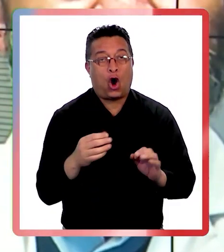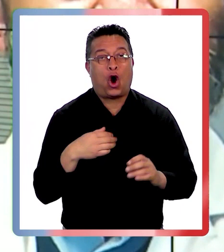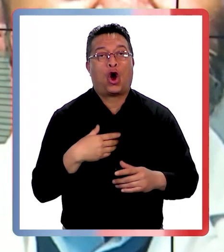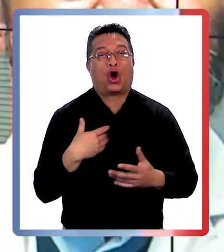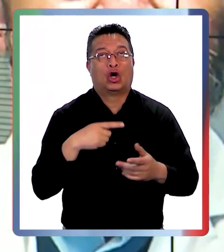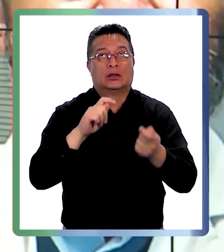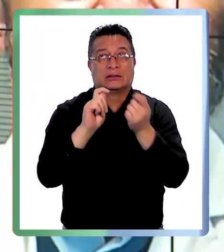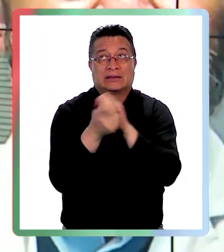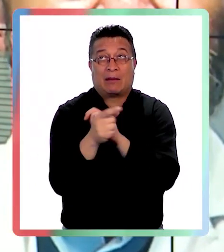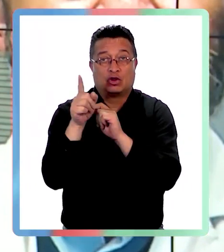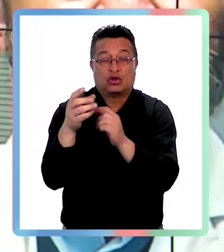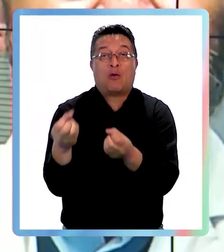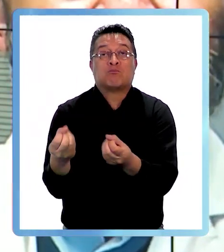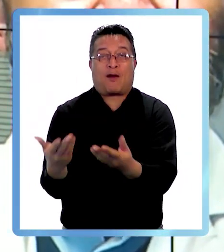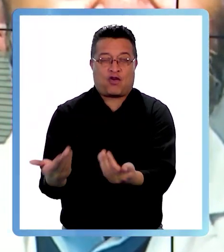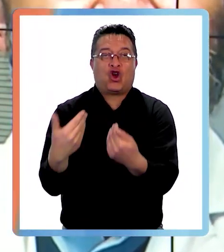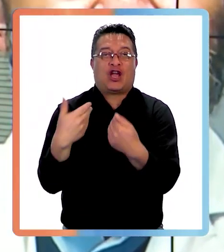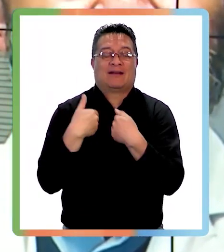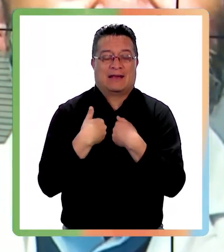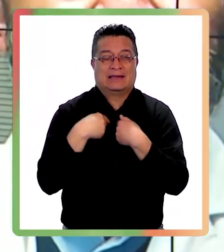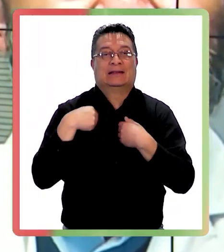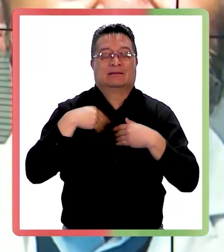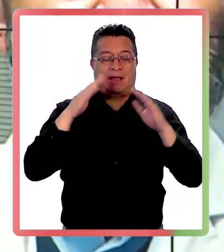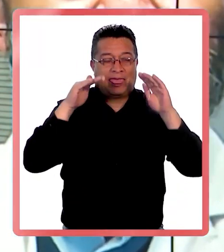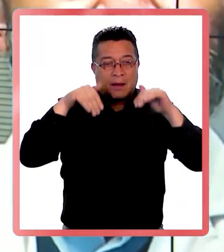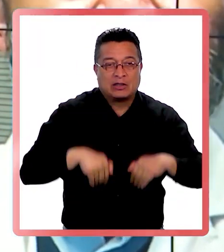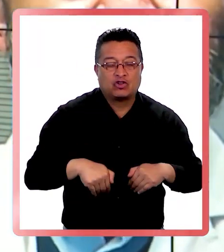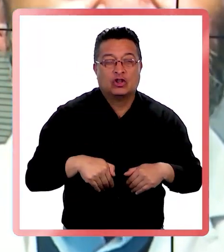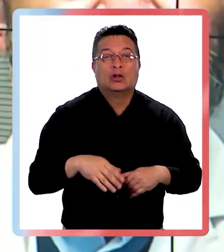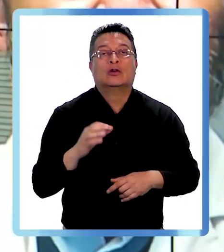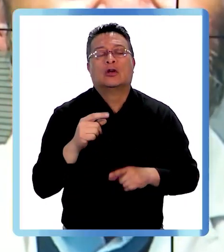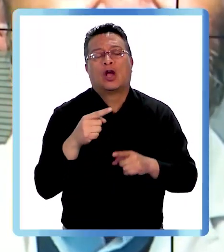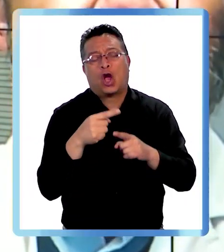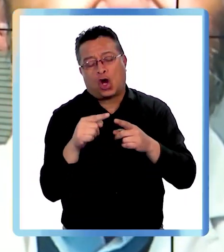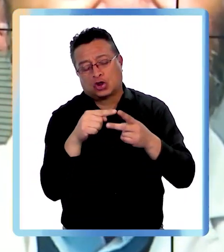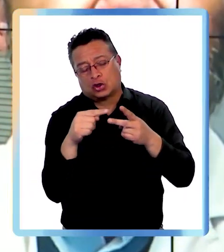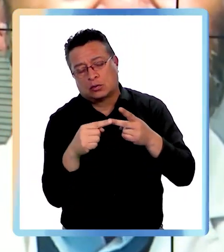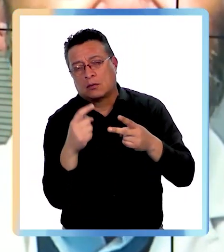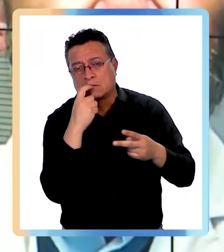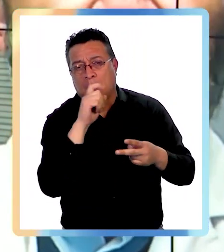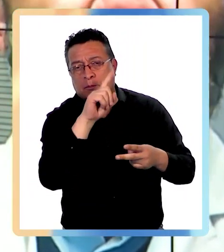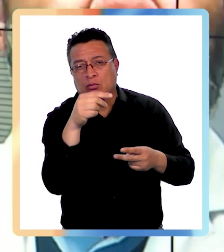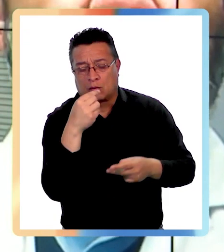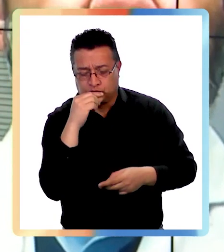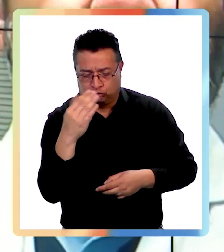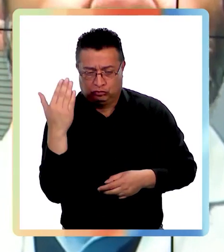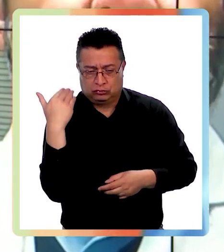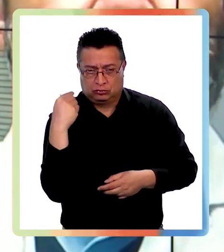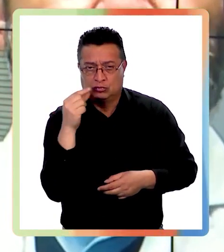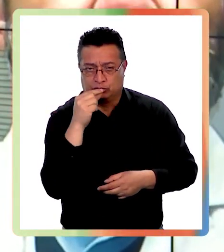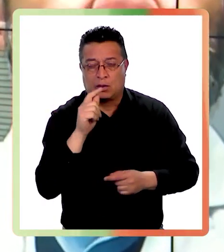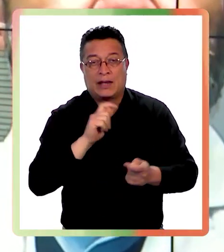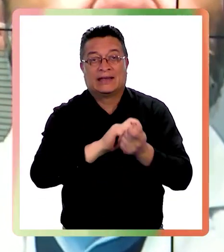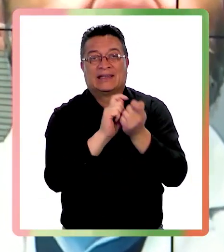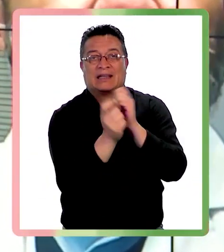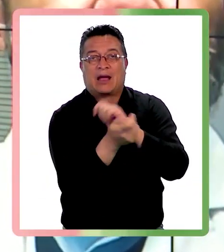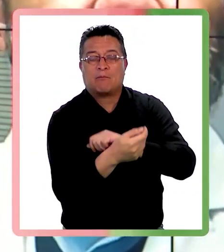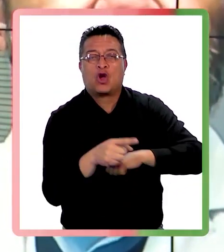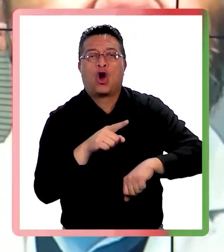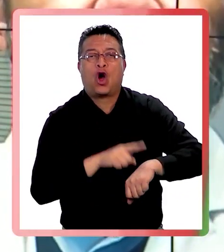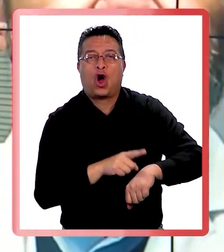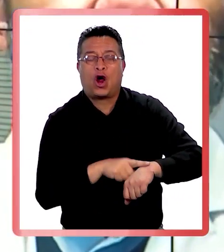cambio de estación puede provocar depresión directamente? Y lo otro que quería preguntarle, nosotros hace poco tuvimos un cambio de hora.